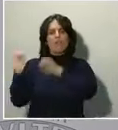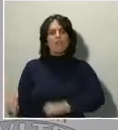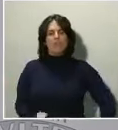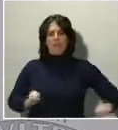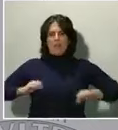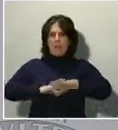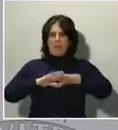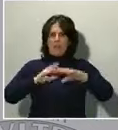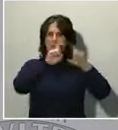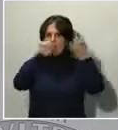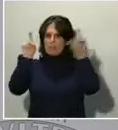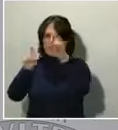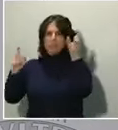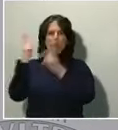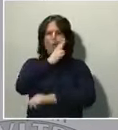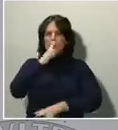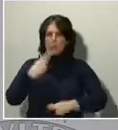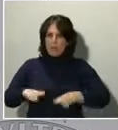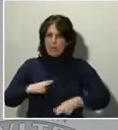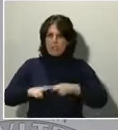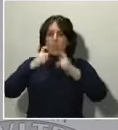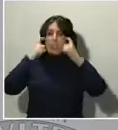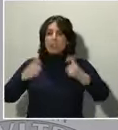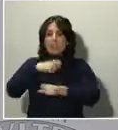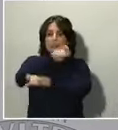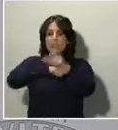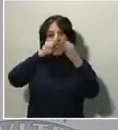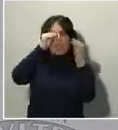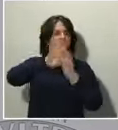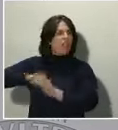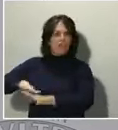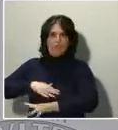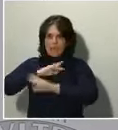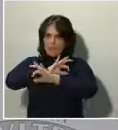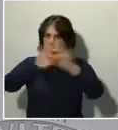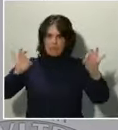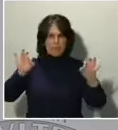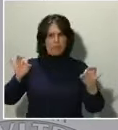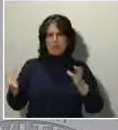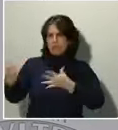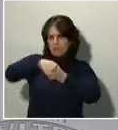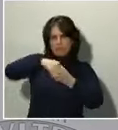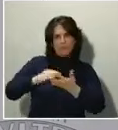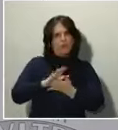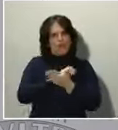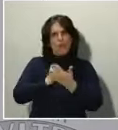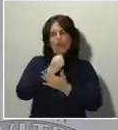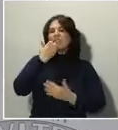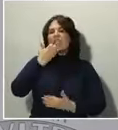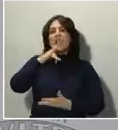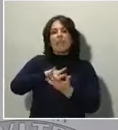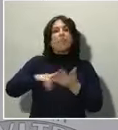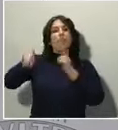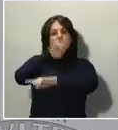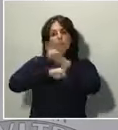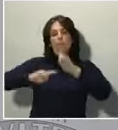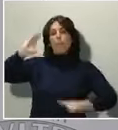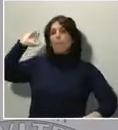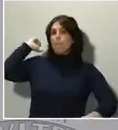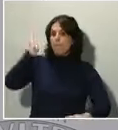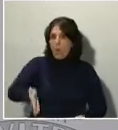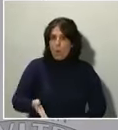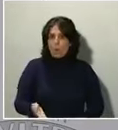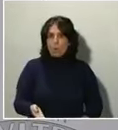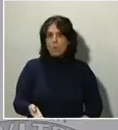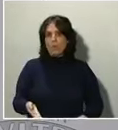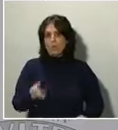político de no dejar a nadie atrás, de que cualquier persona que se vea damnificada como consecuencia de esta crisis, sobrevenida, lógicamente va